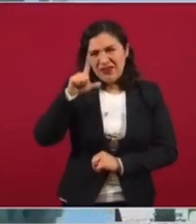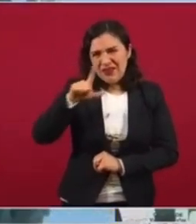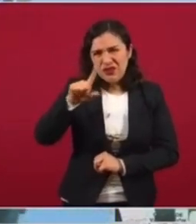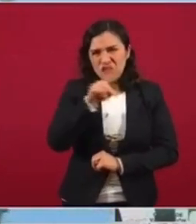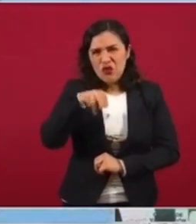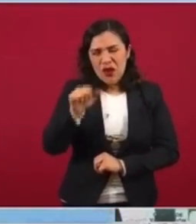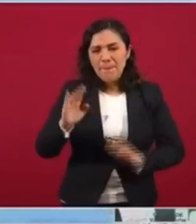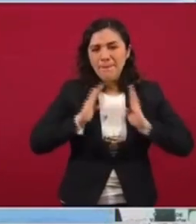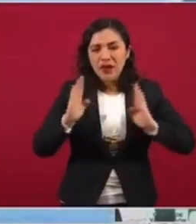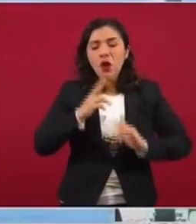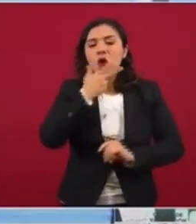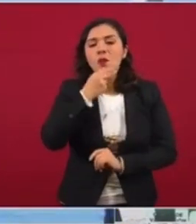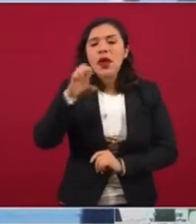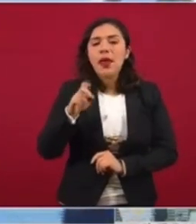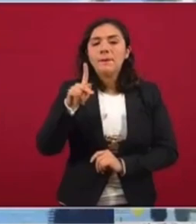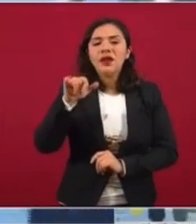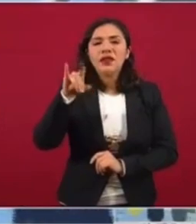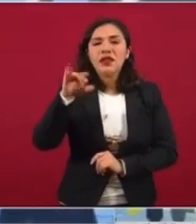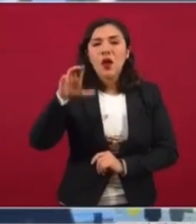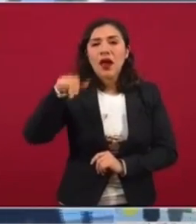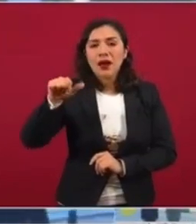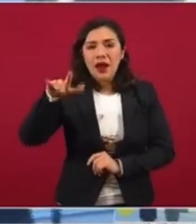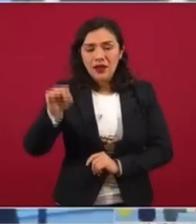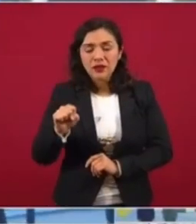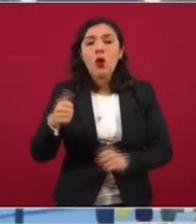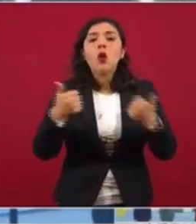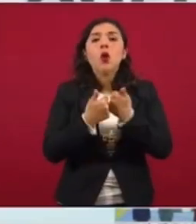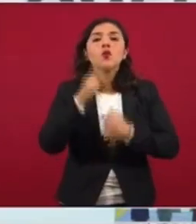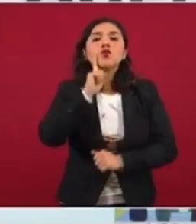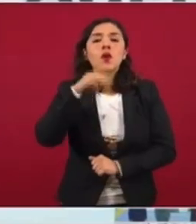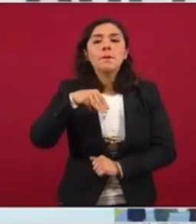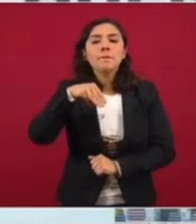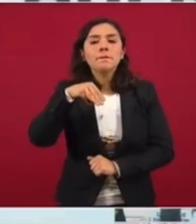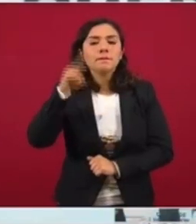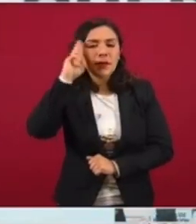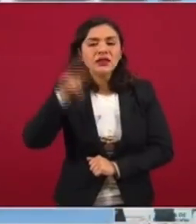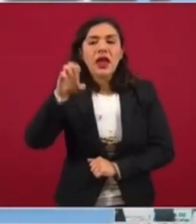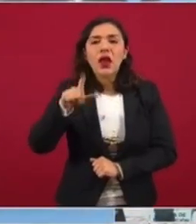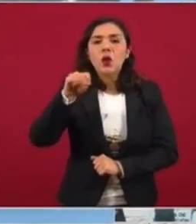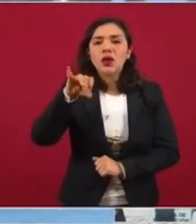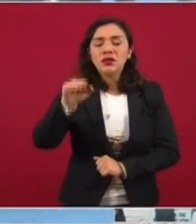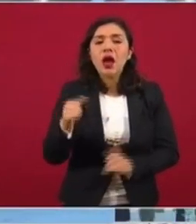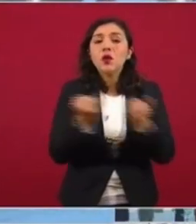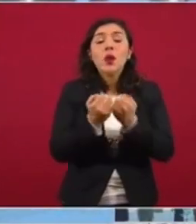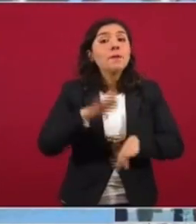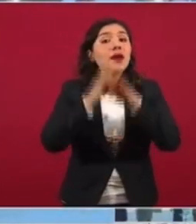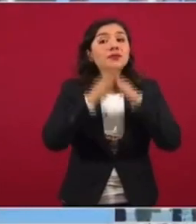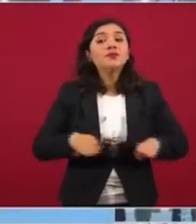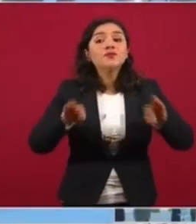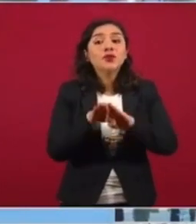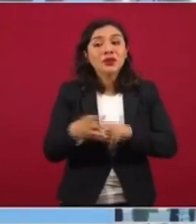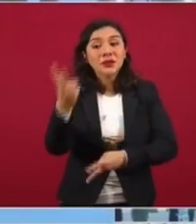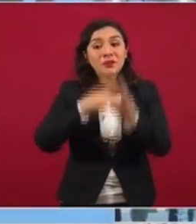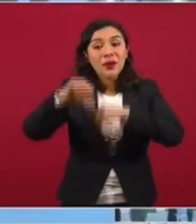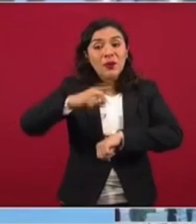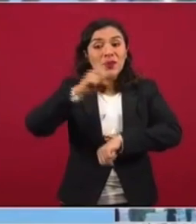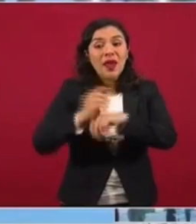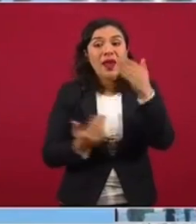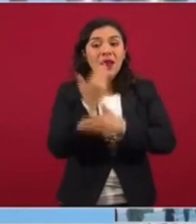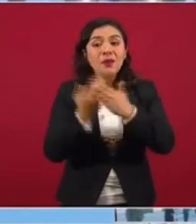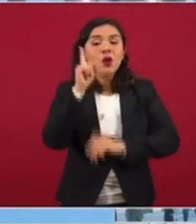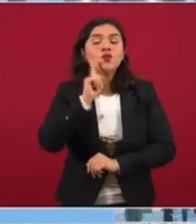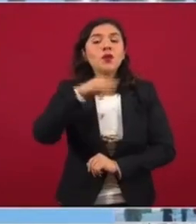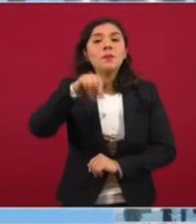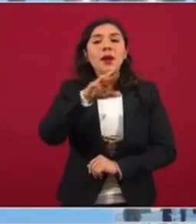Militar, el Pidio Canales Rosas, la maestra Eloisa. Y la más importante de esta mañana, María